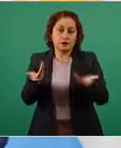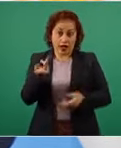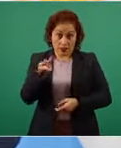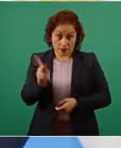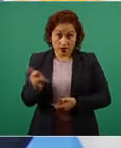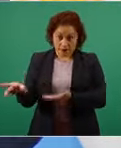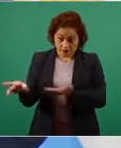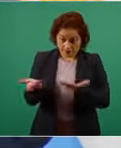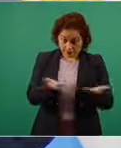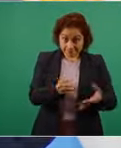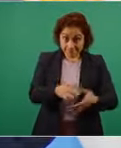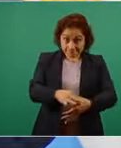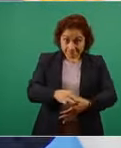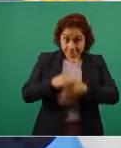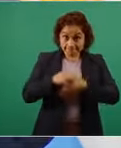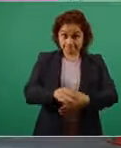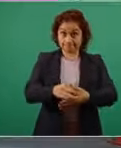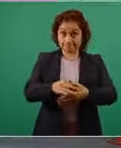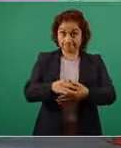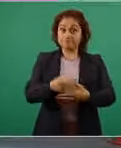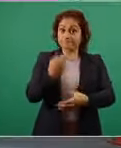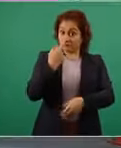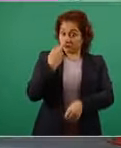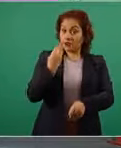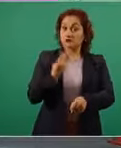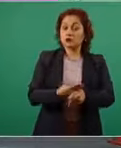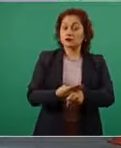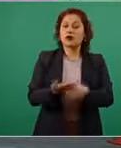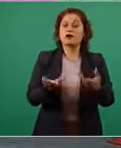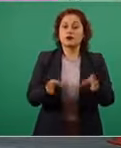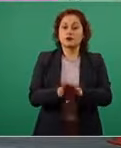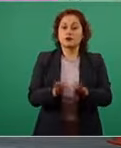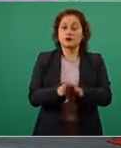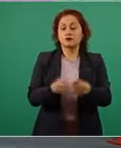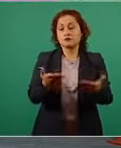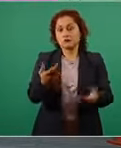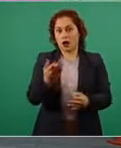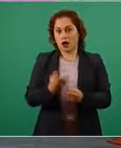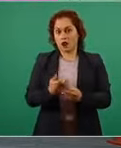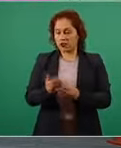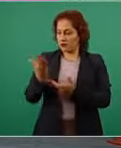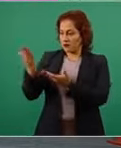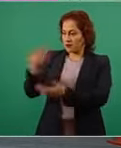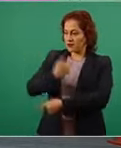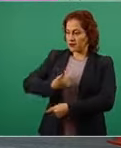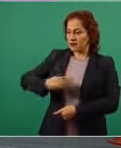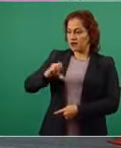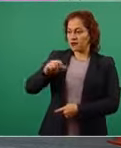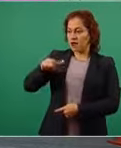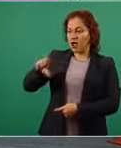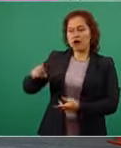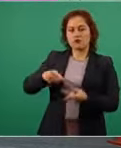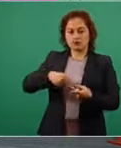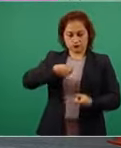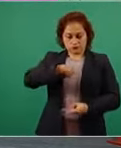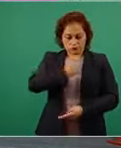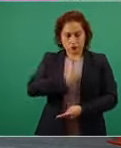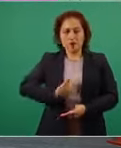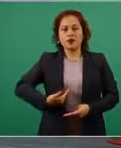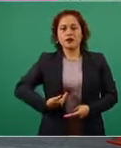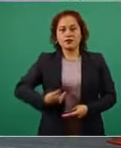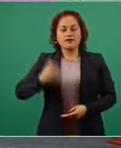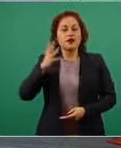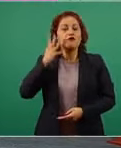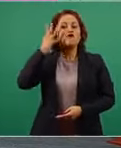Andrés Manuel y yo pasaremos a la historia como los presidentes de la pandemia gobernar en la pandemia es gobernar lo